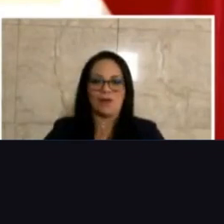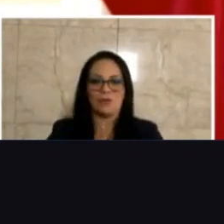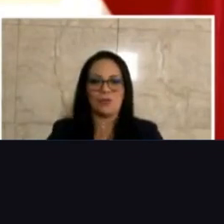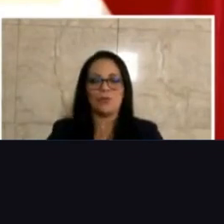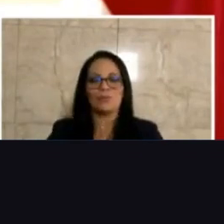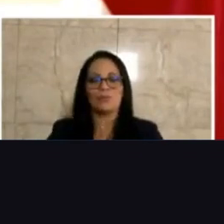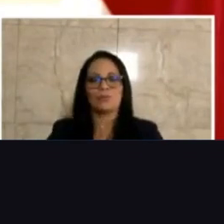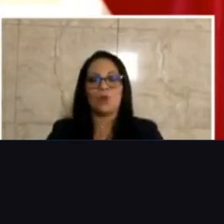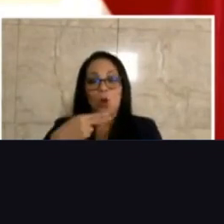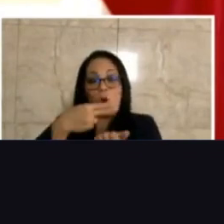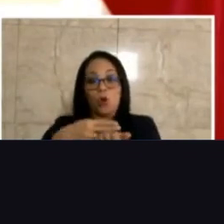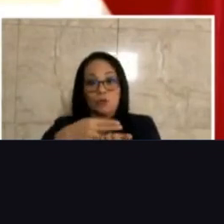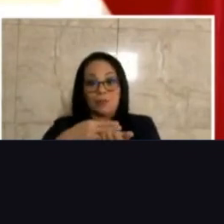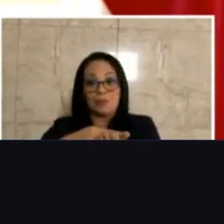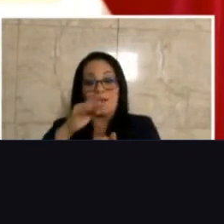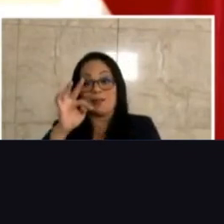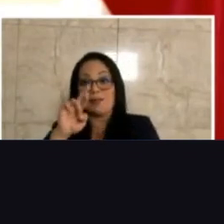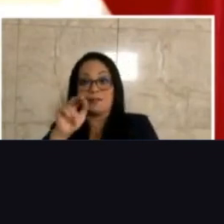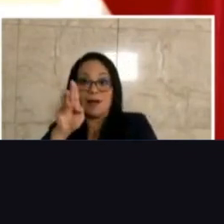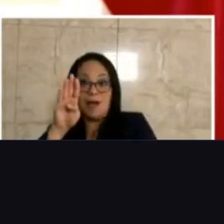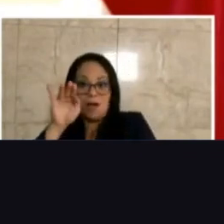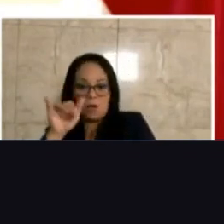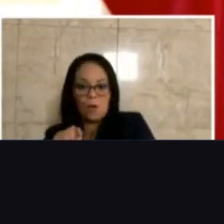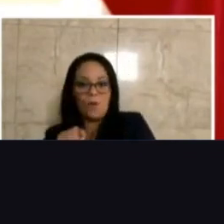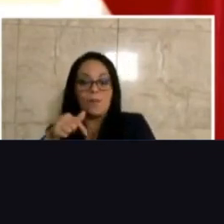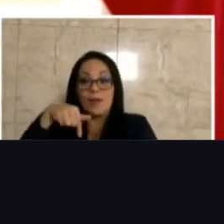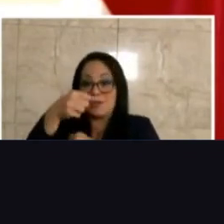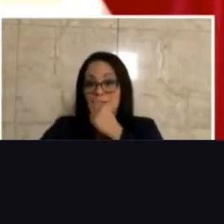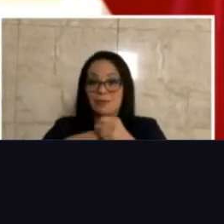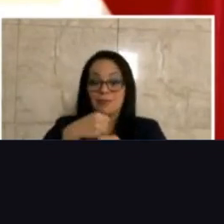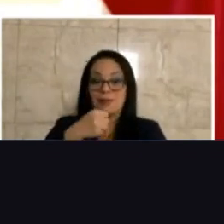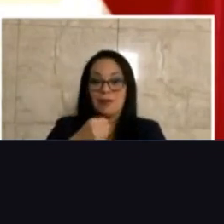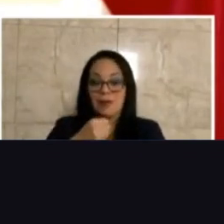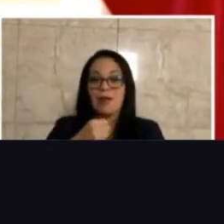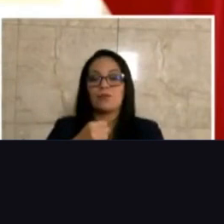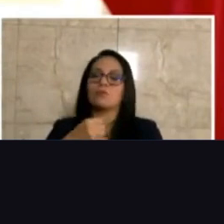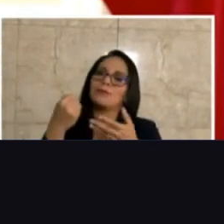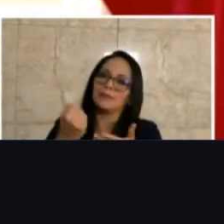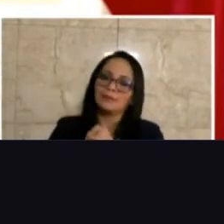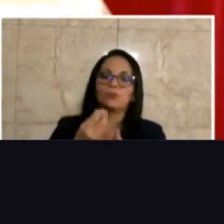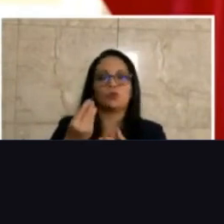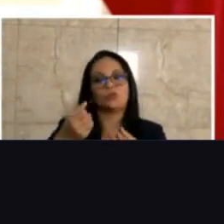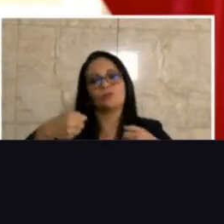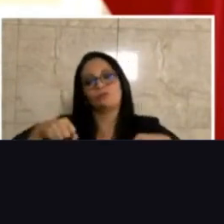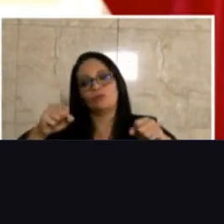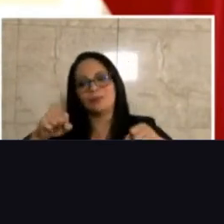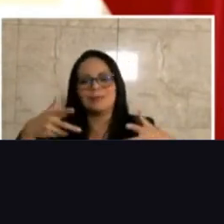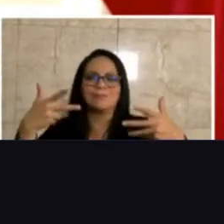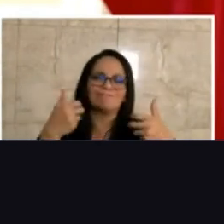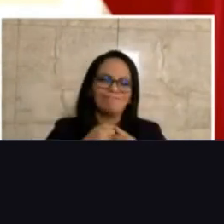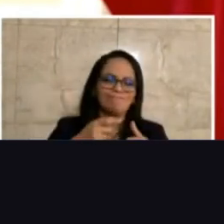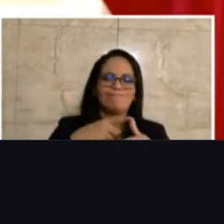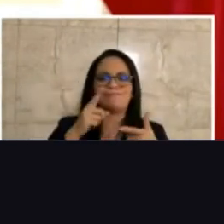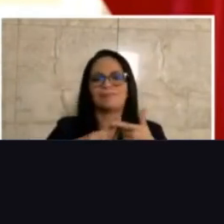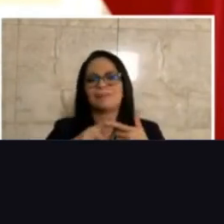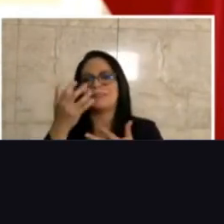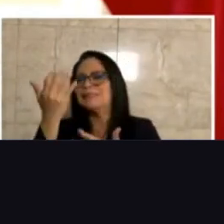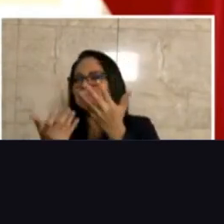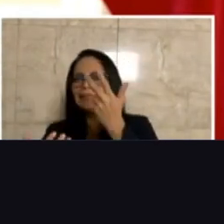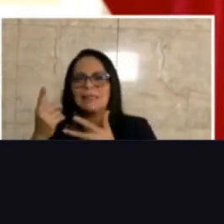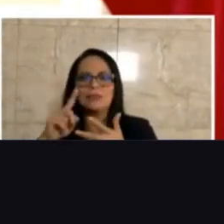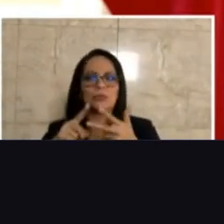Trauma este año ya lamentablemente muchas motocicletas, incendios, accidentes de